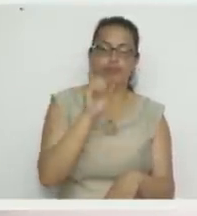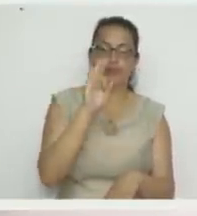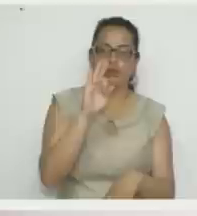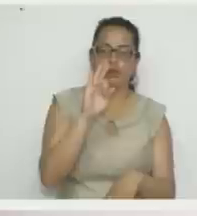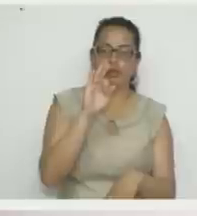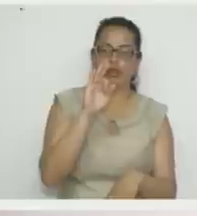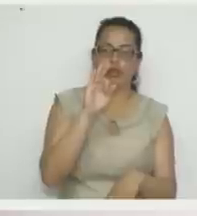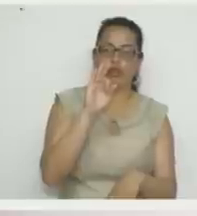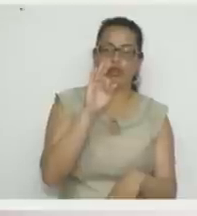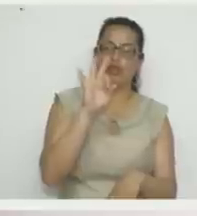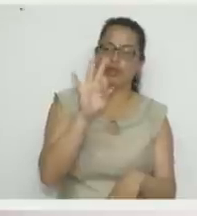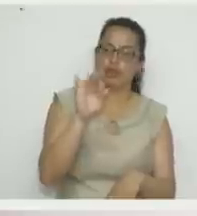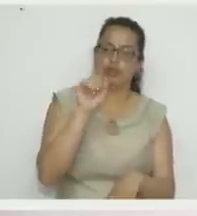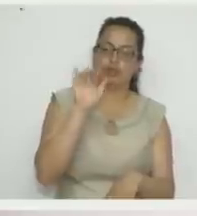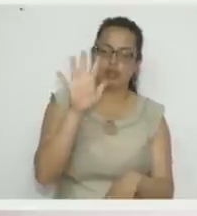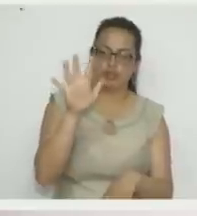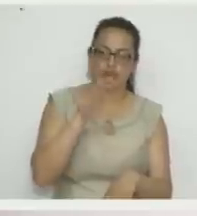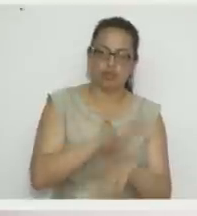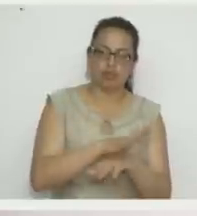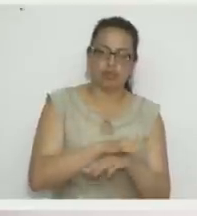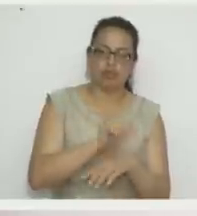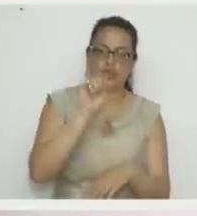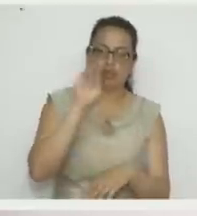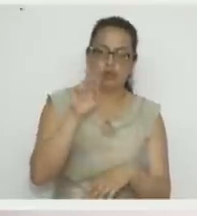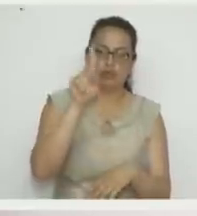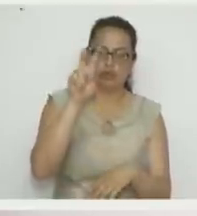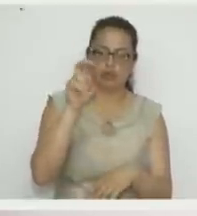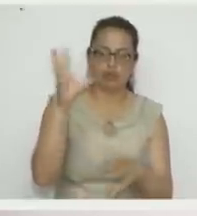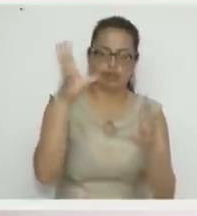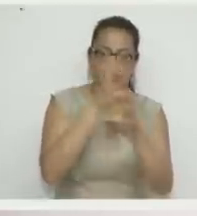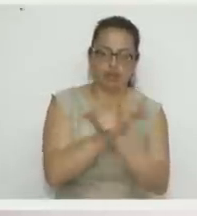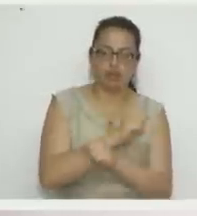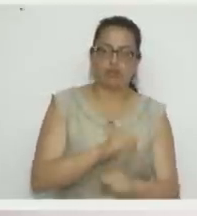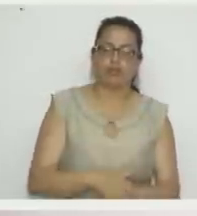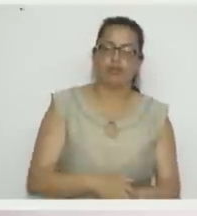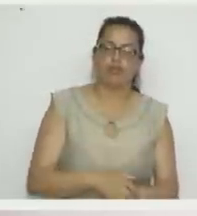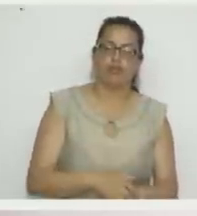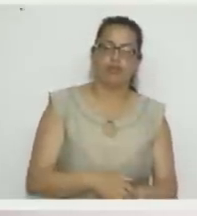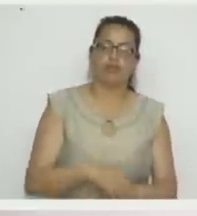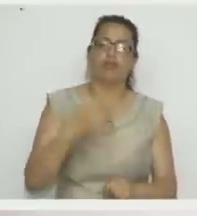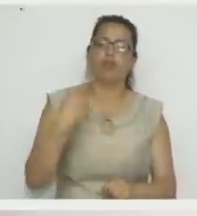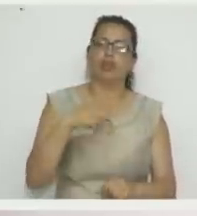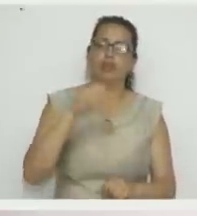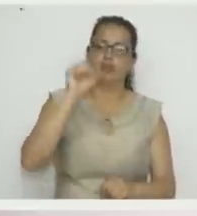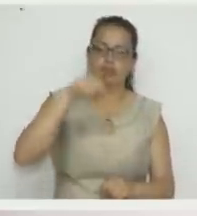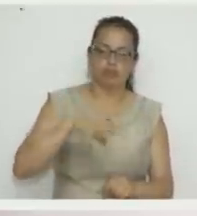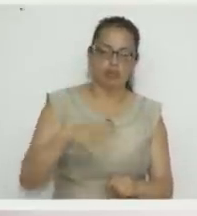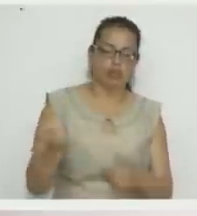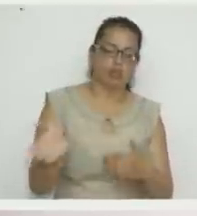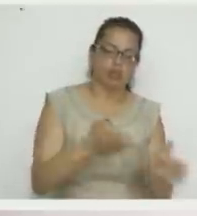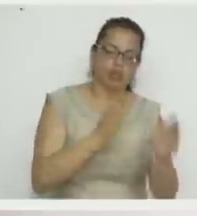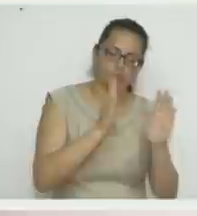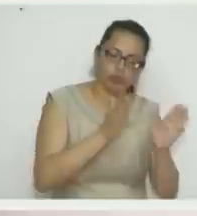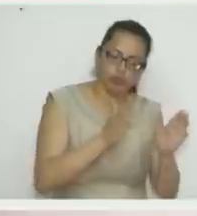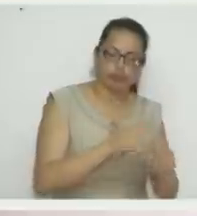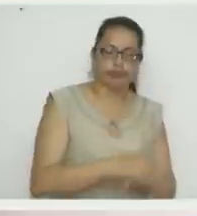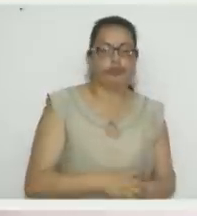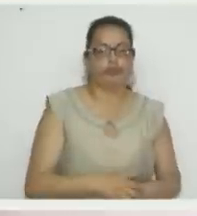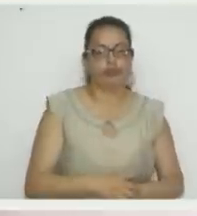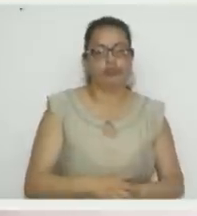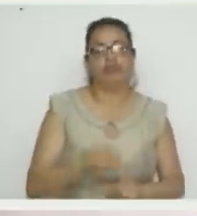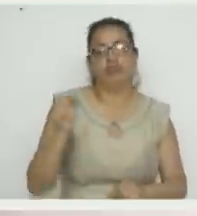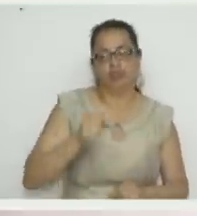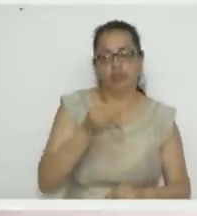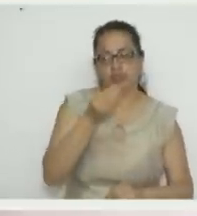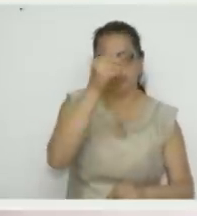6 y de 4 a 7 de la noche. O que hay un horario extenso para que ustedes puedan ir a tomar las clases. Sí, porque